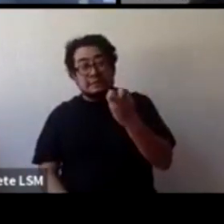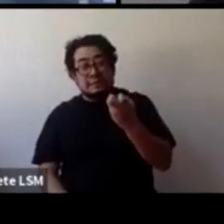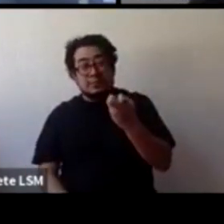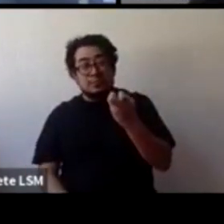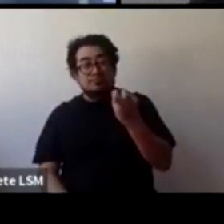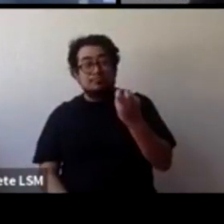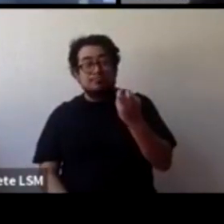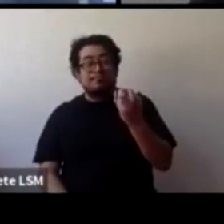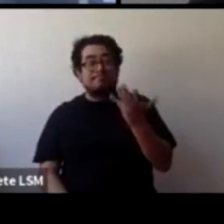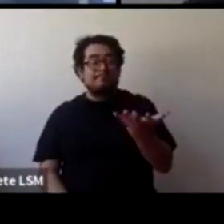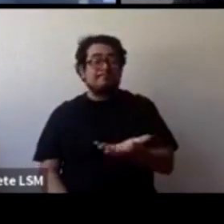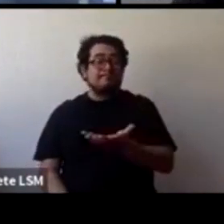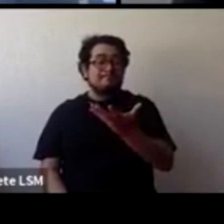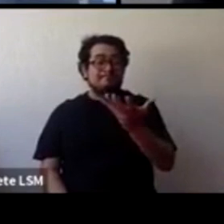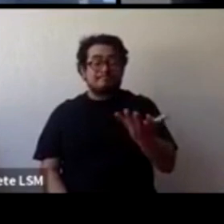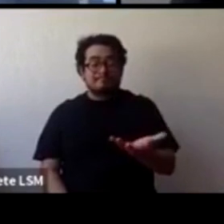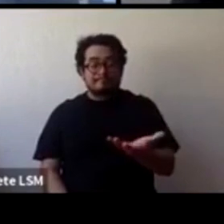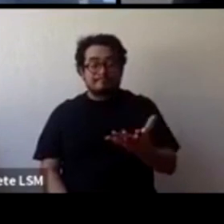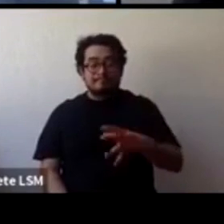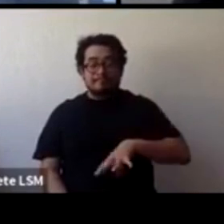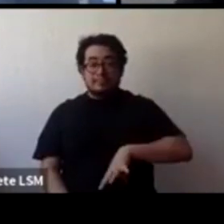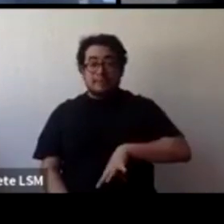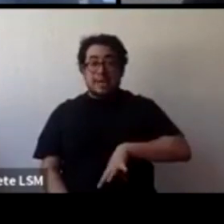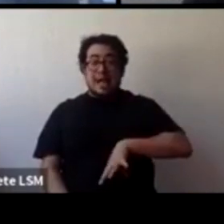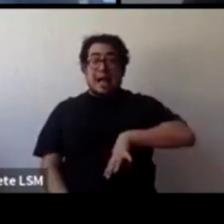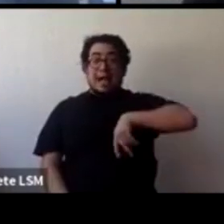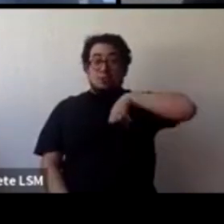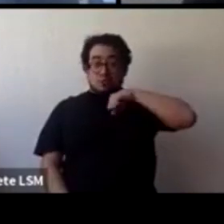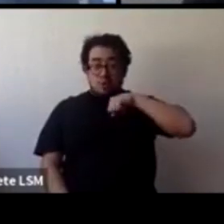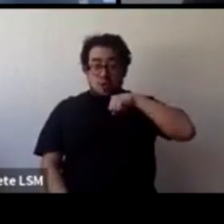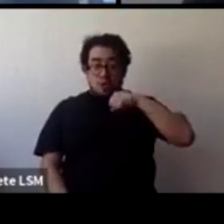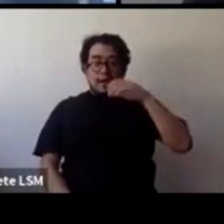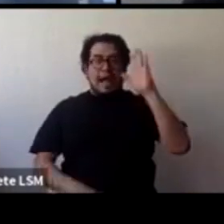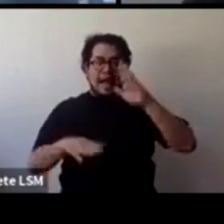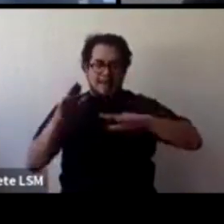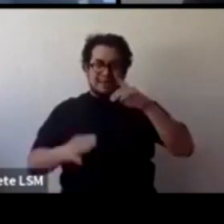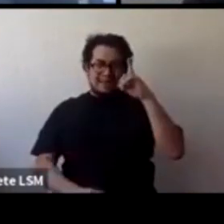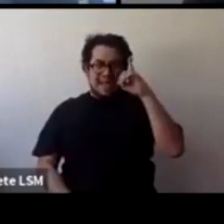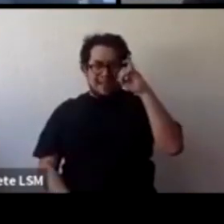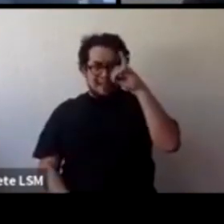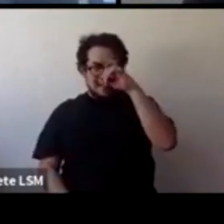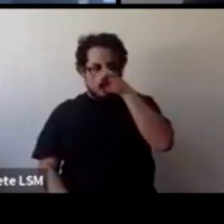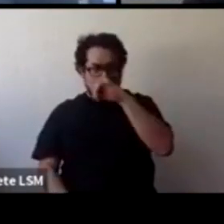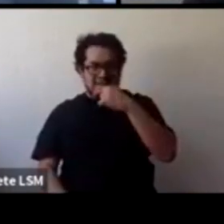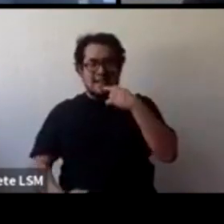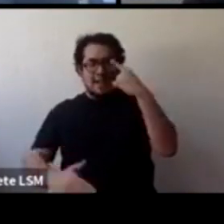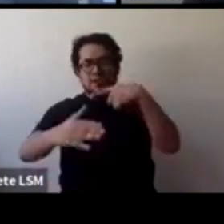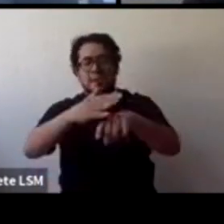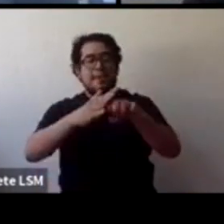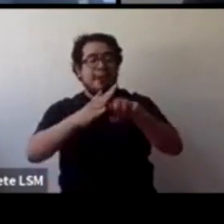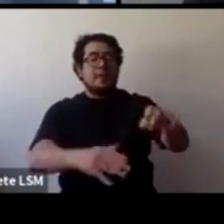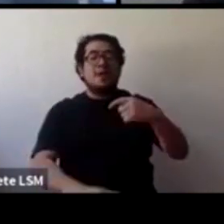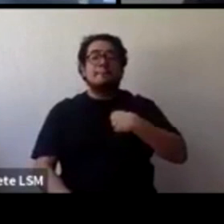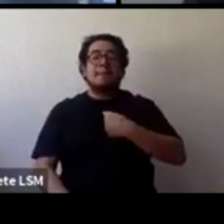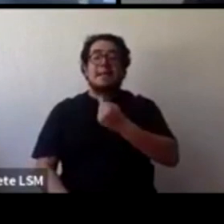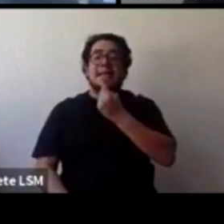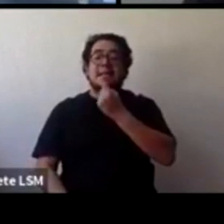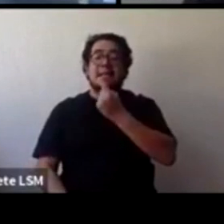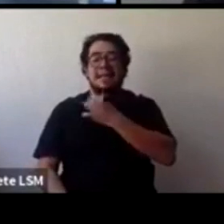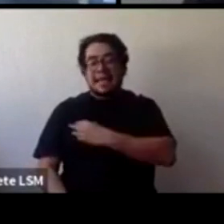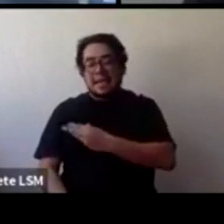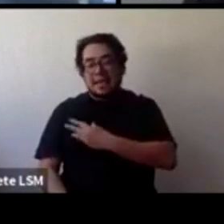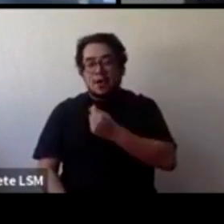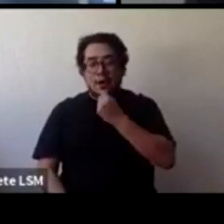el abuso que es más difícil de denunciar que es cuando mi hijo pequeño menor de siete, ocho años